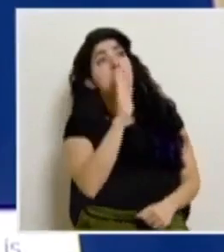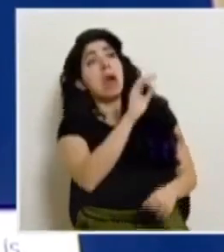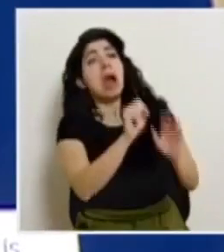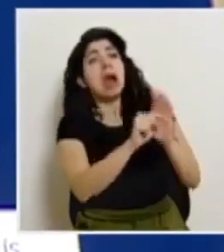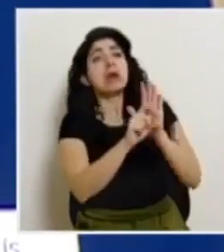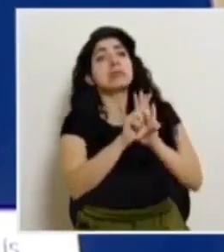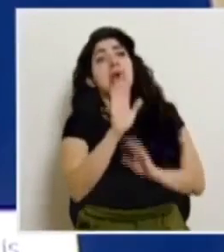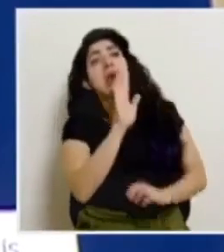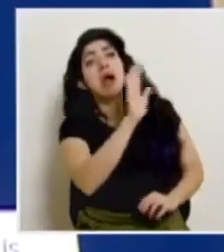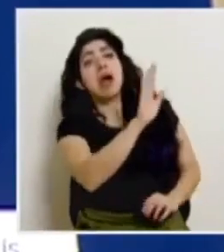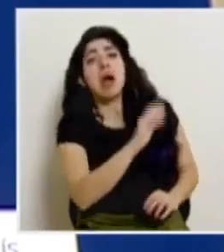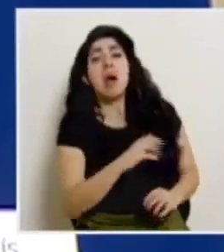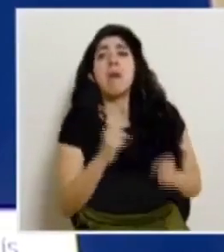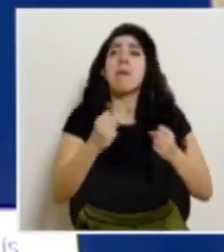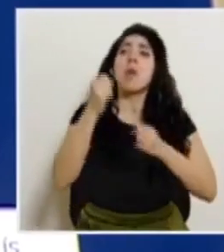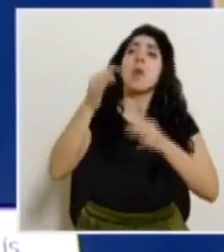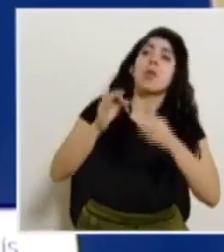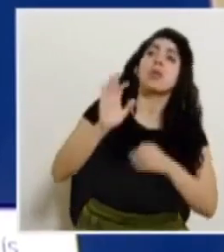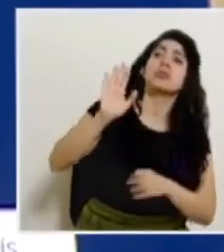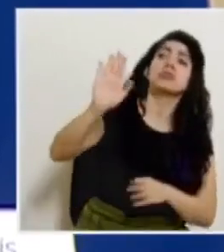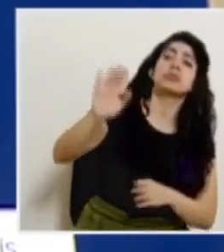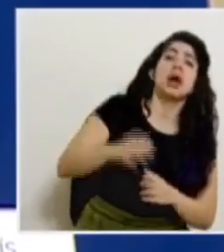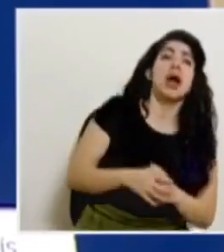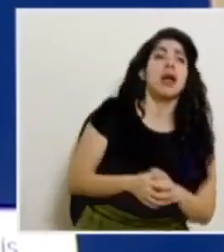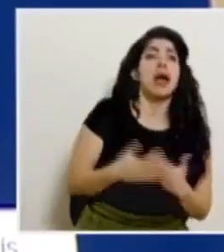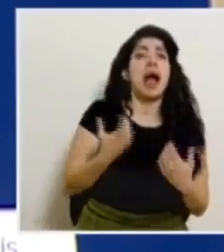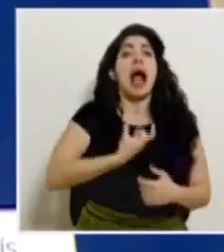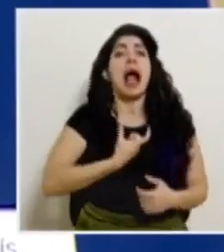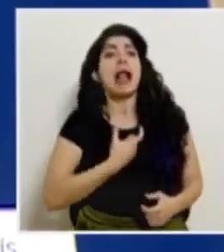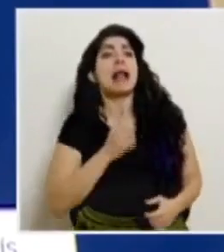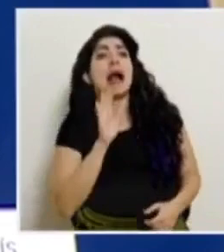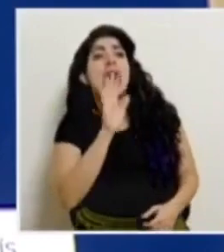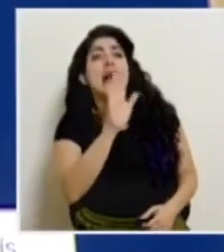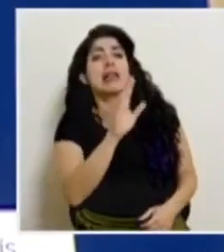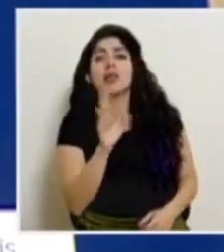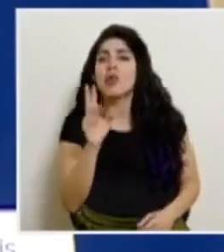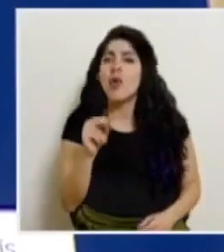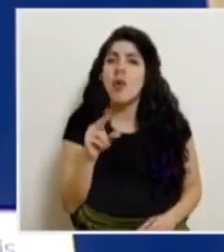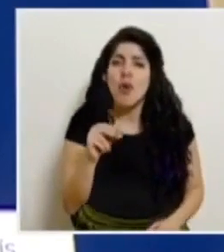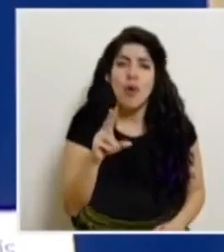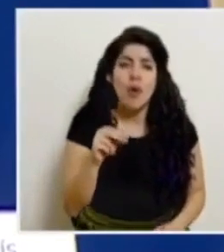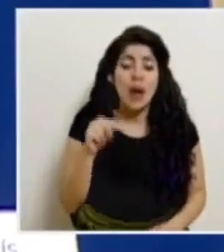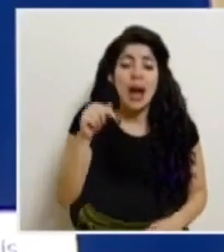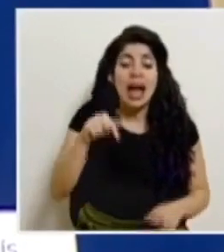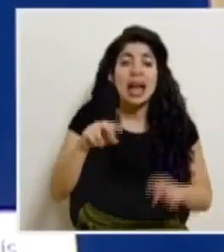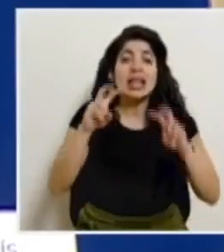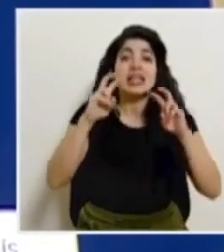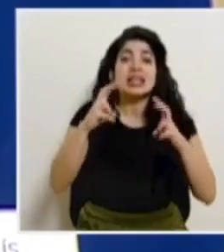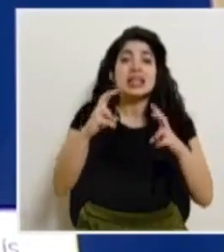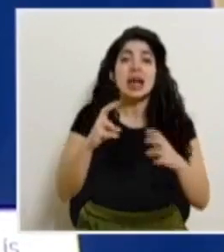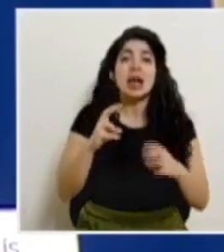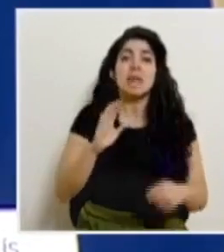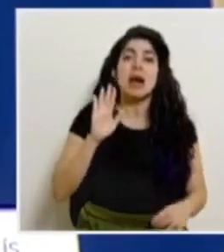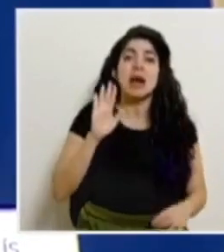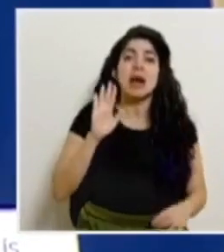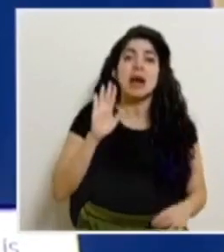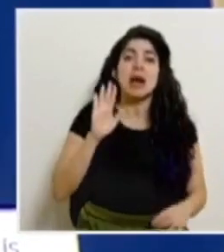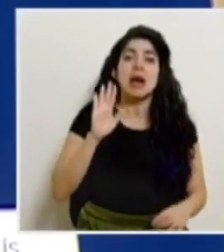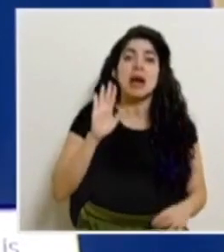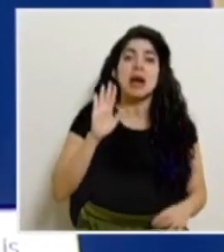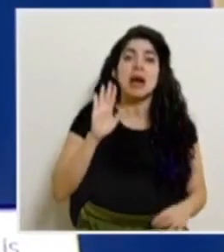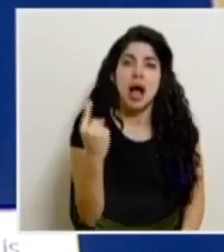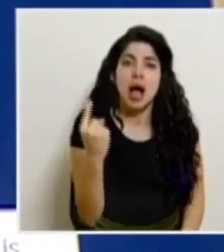asamblea legislativa del poder judicial de los alcaldes alcaldesas es un tema de cada uno de nosotros y